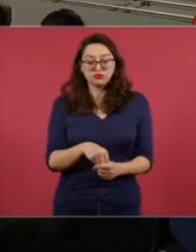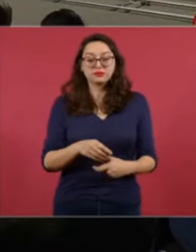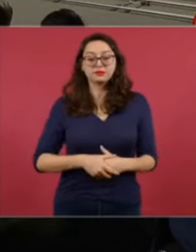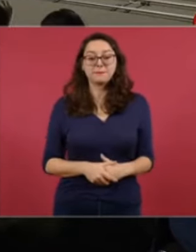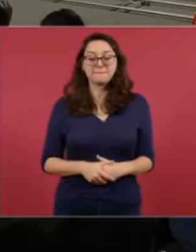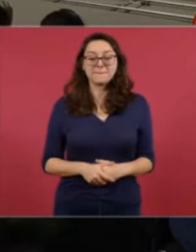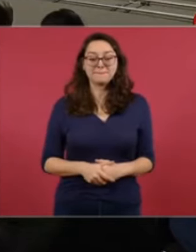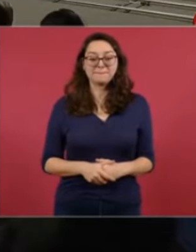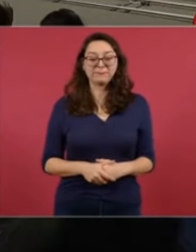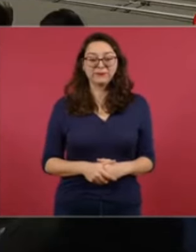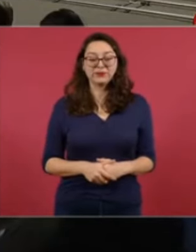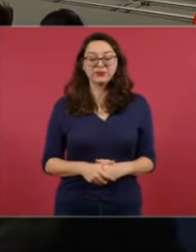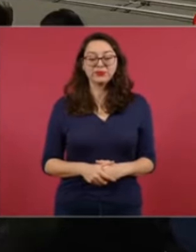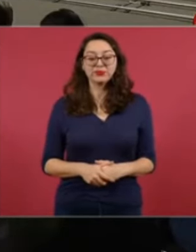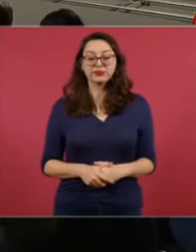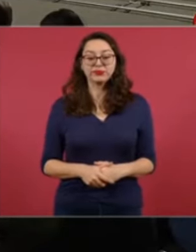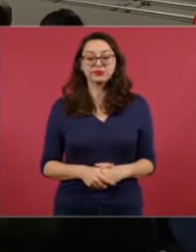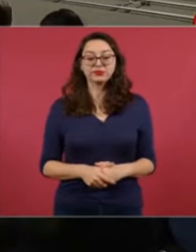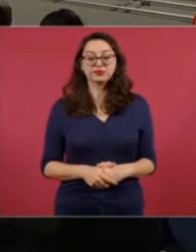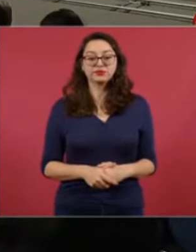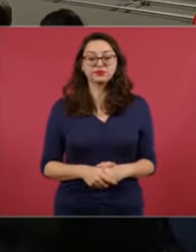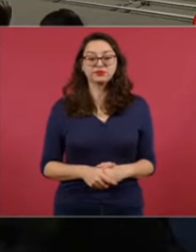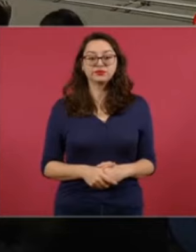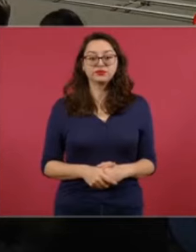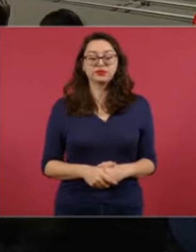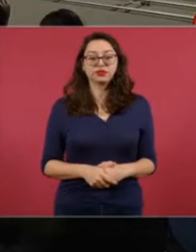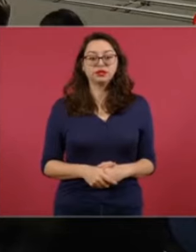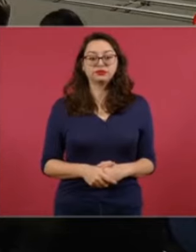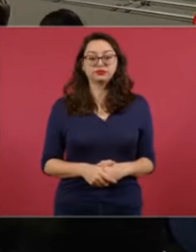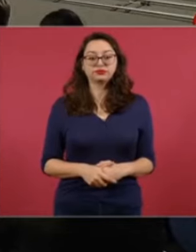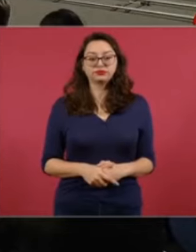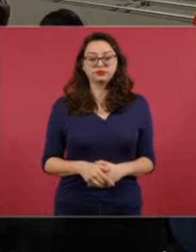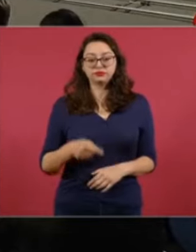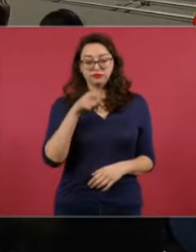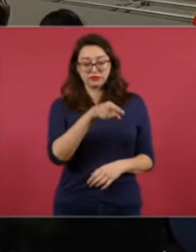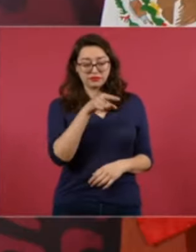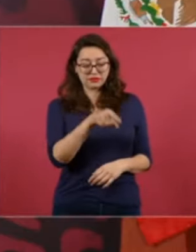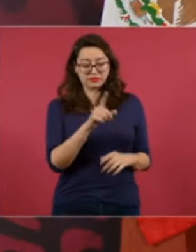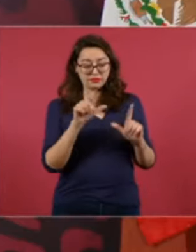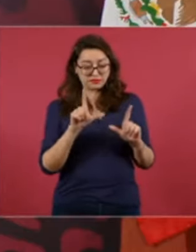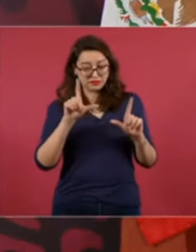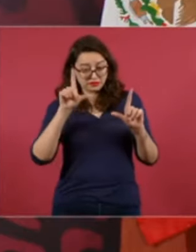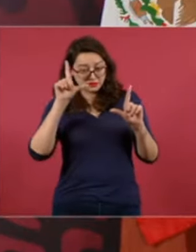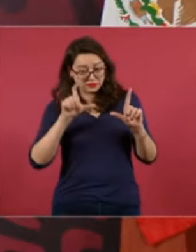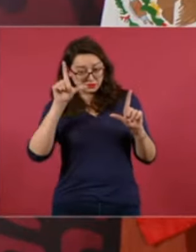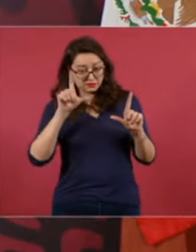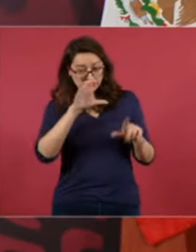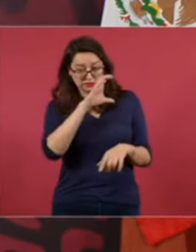Pero esta foto debe ser de...